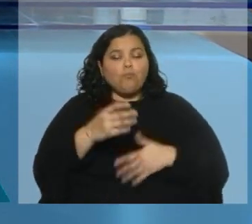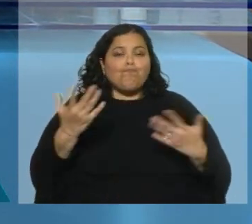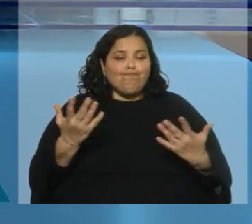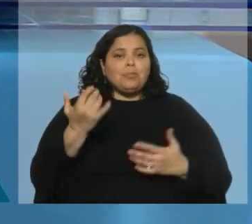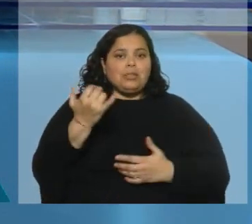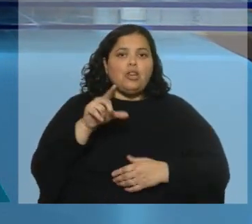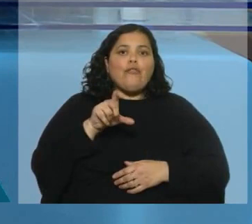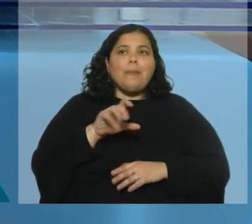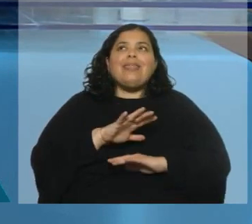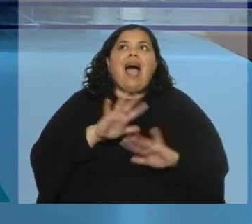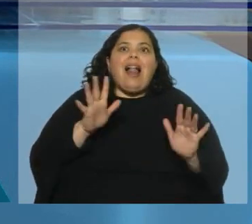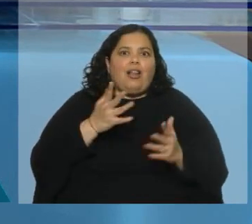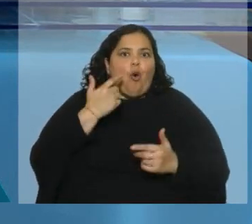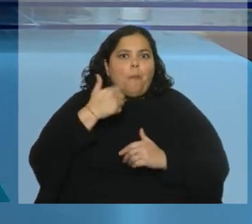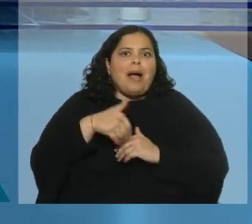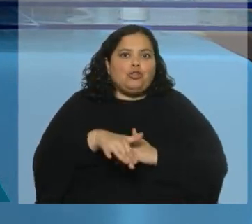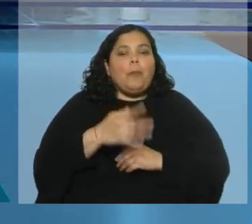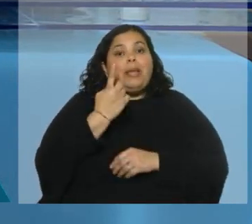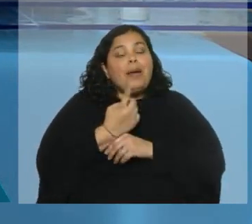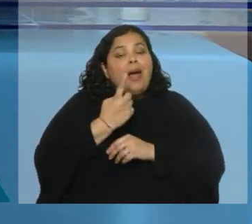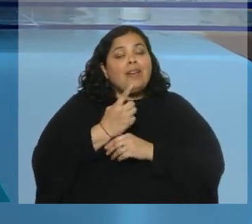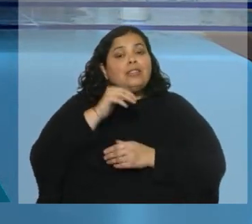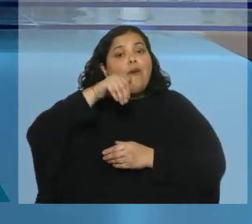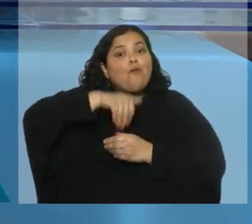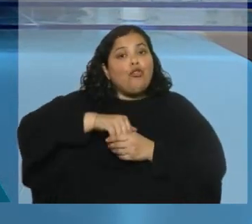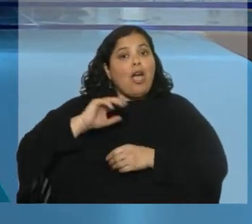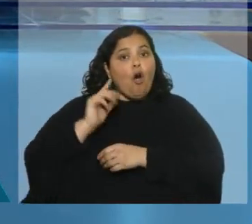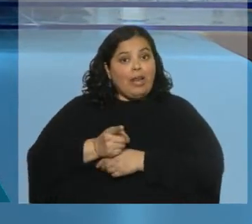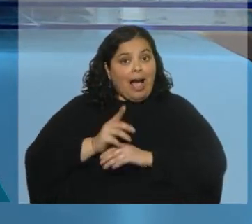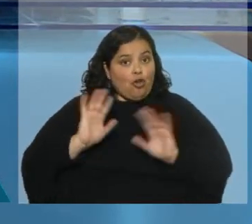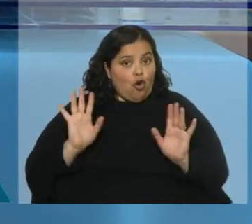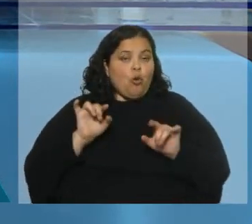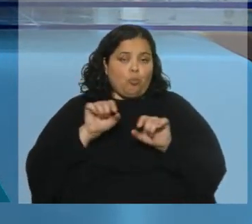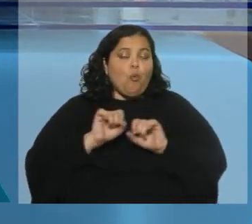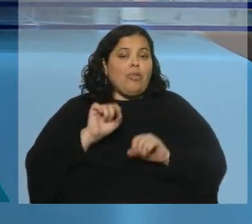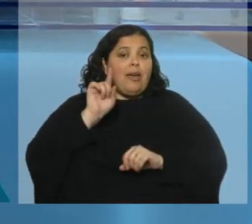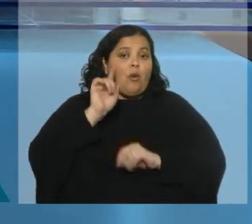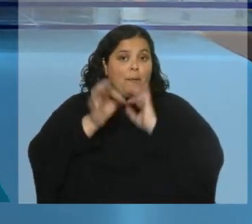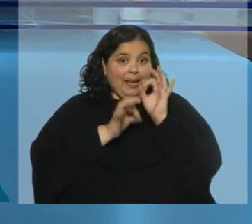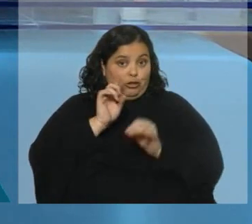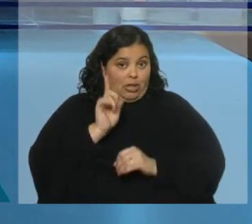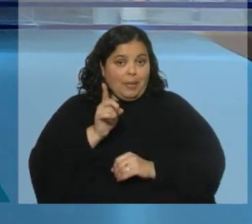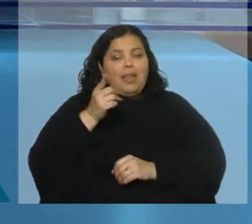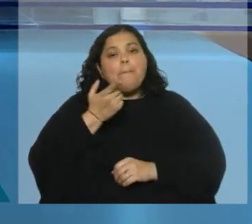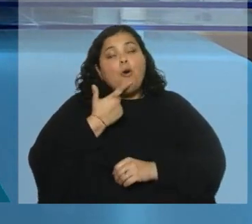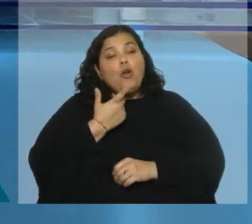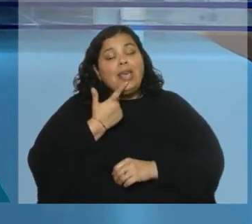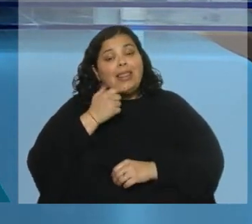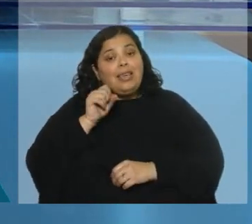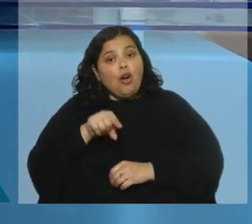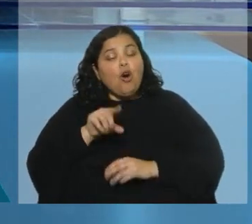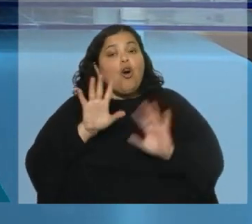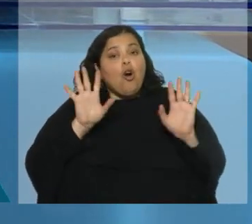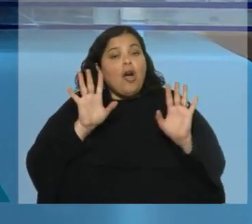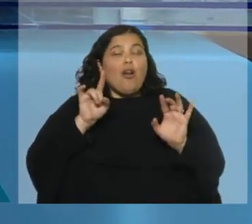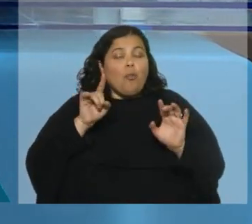algo pasó, primero en primera vez que se votaba con voto obligatorio también, por ahí pueden venir algunas de las explicaciones y en lo político obviamente que se lee